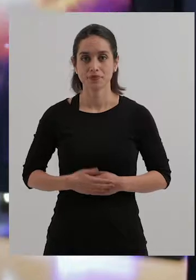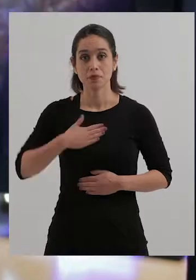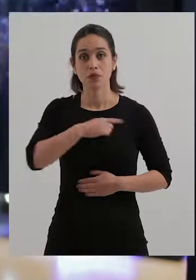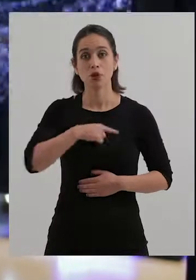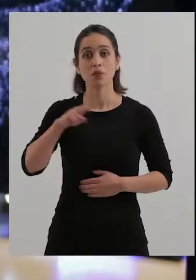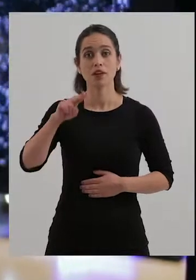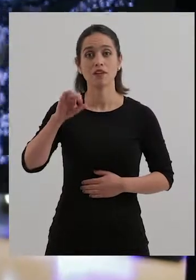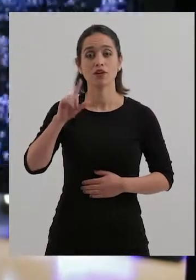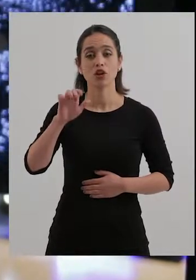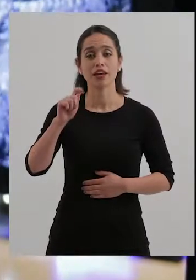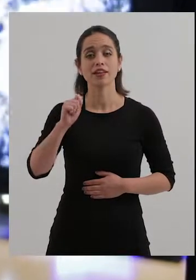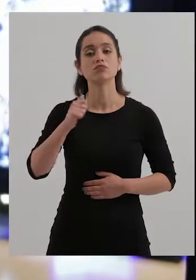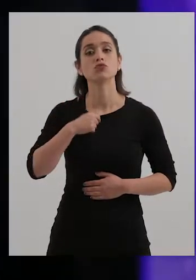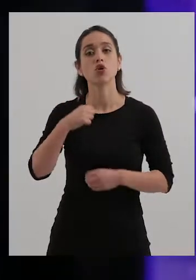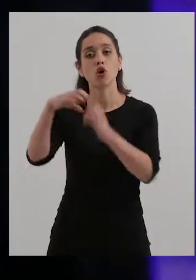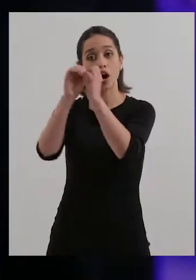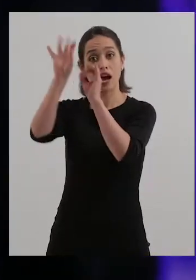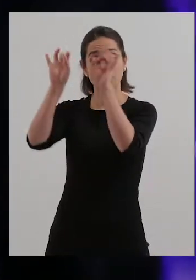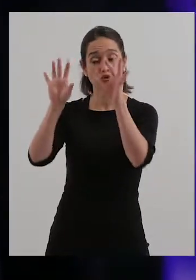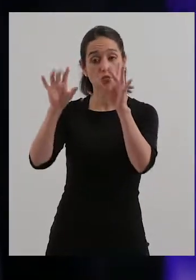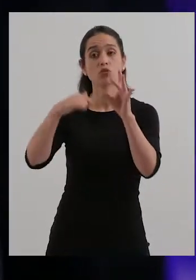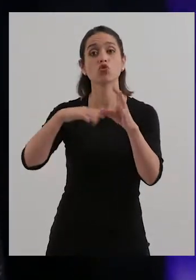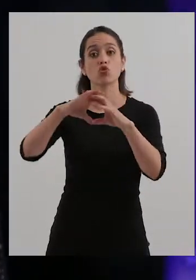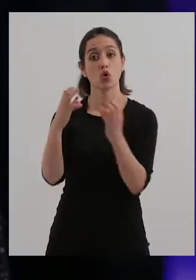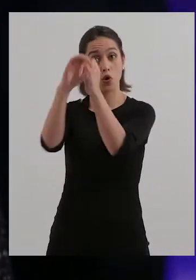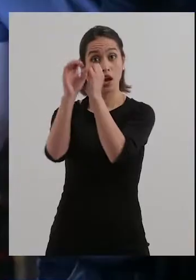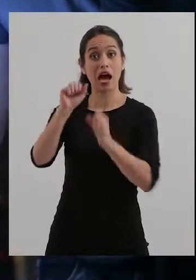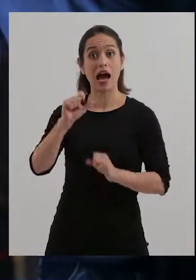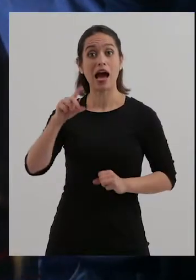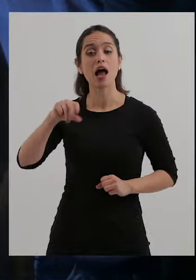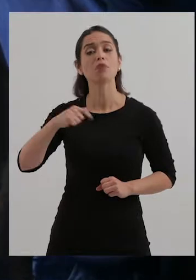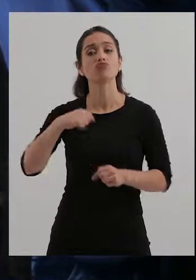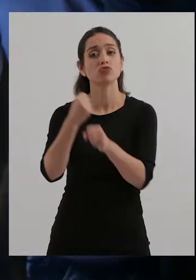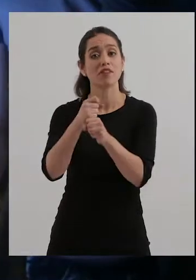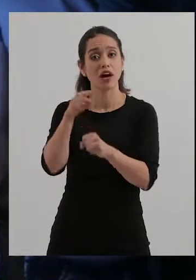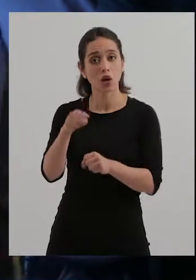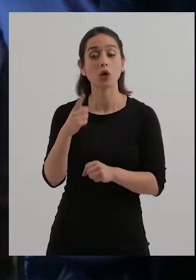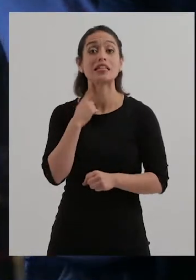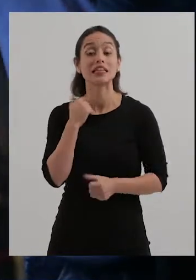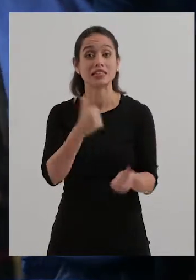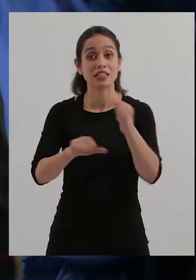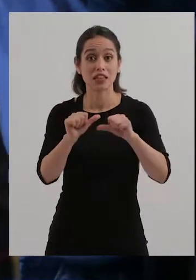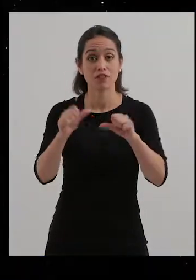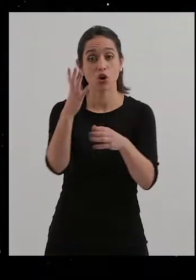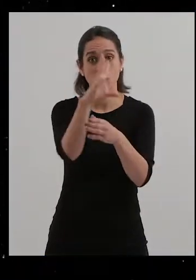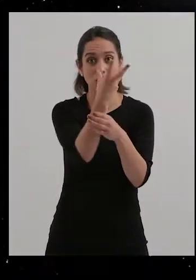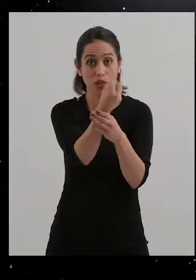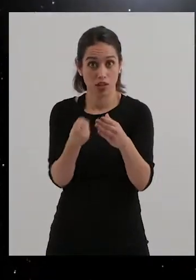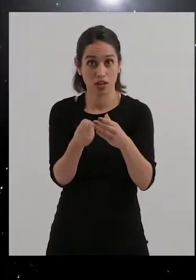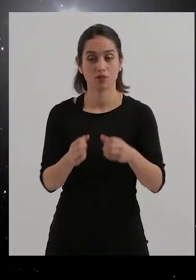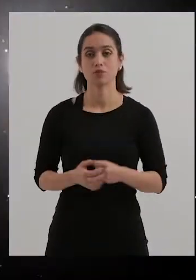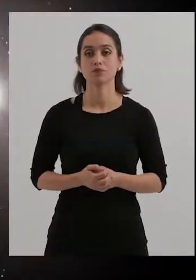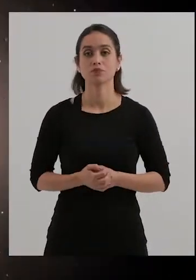Mi nombre es Violeta Impeliseri, soy astrónoma trabajando en ALMA. Mi interés en científico es sobre agujeros